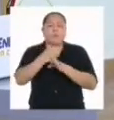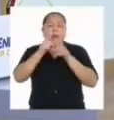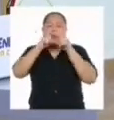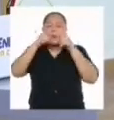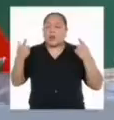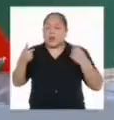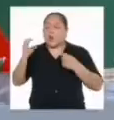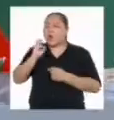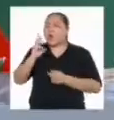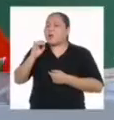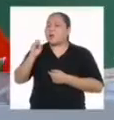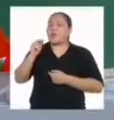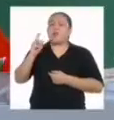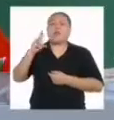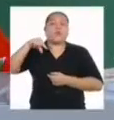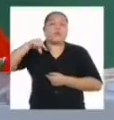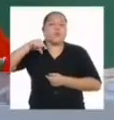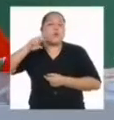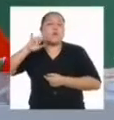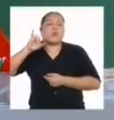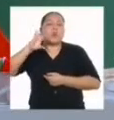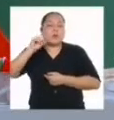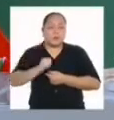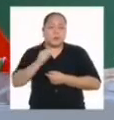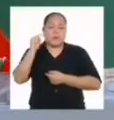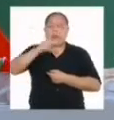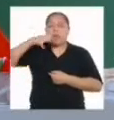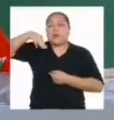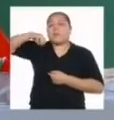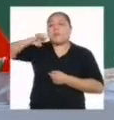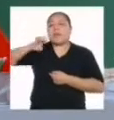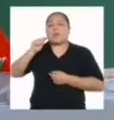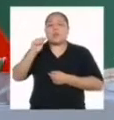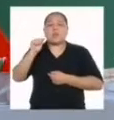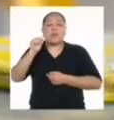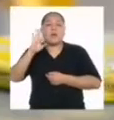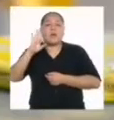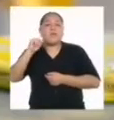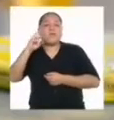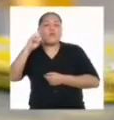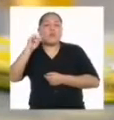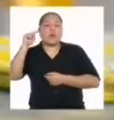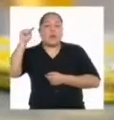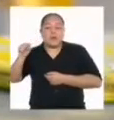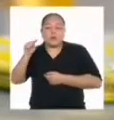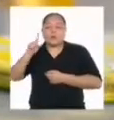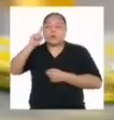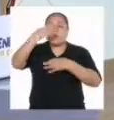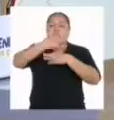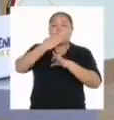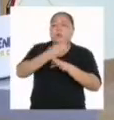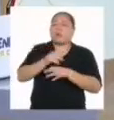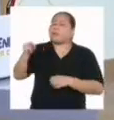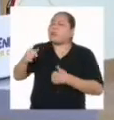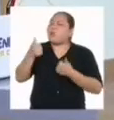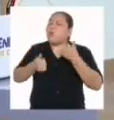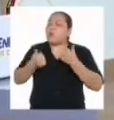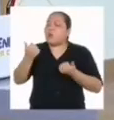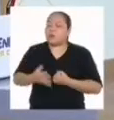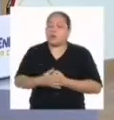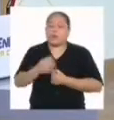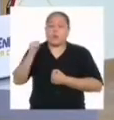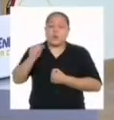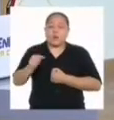o retóricas Precisamente la metáfora es una de estas figuras ¿Y esa cuál es? La